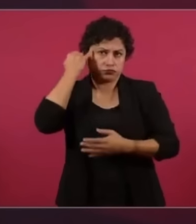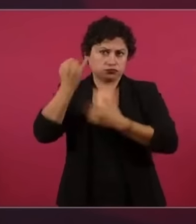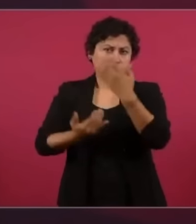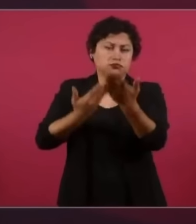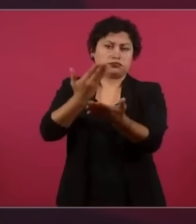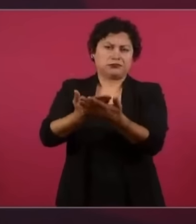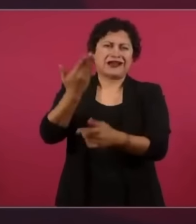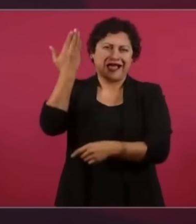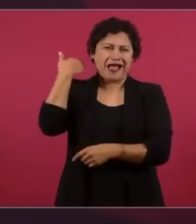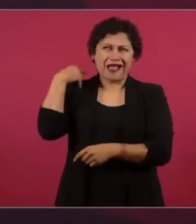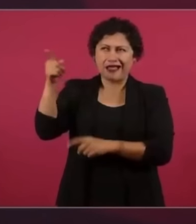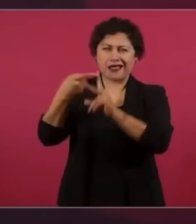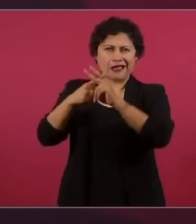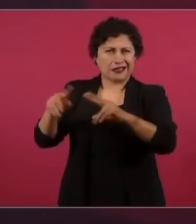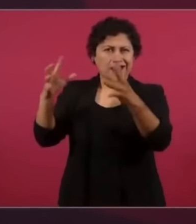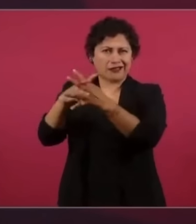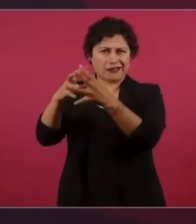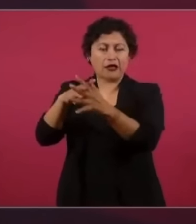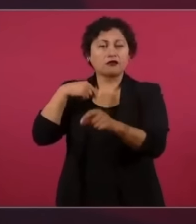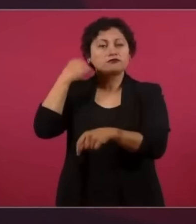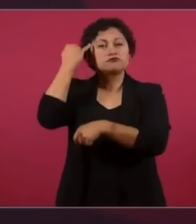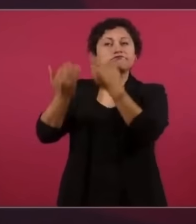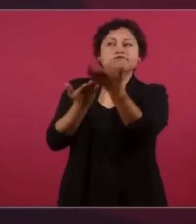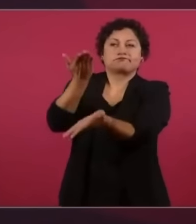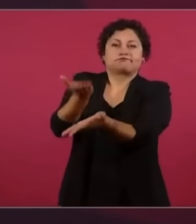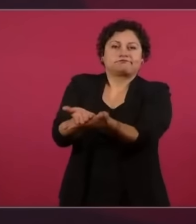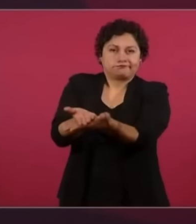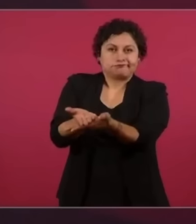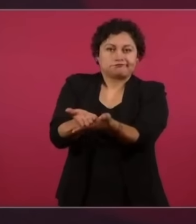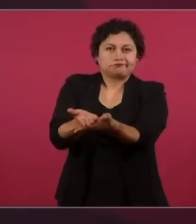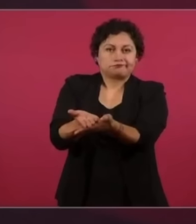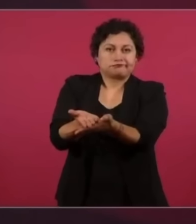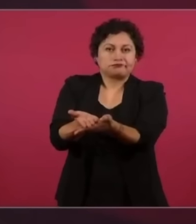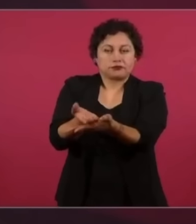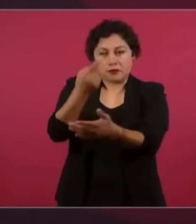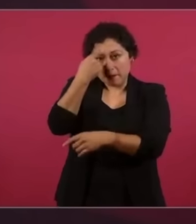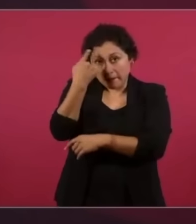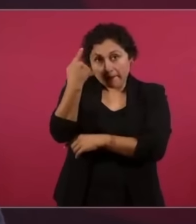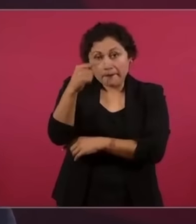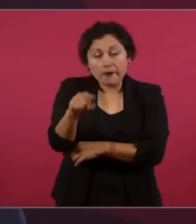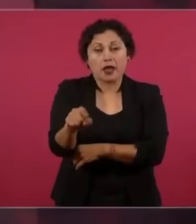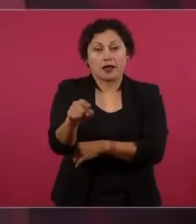momento que se convocara